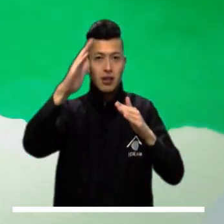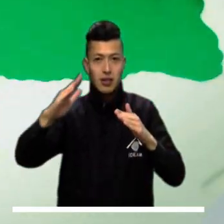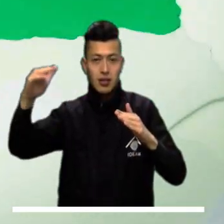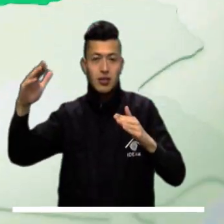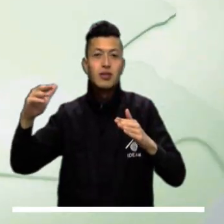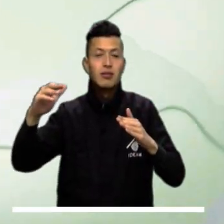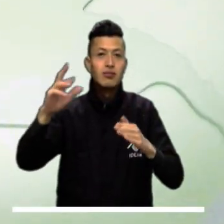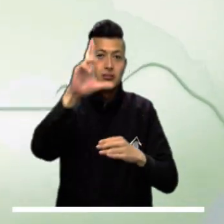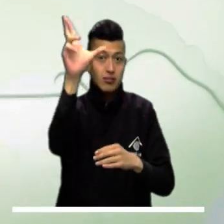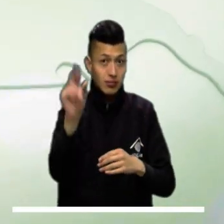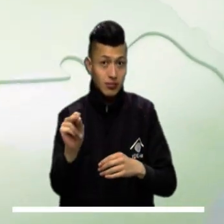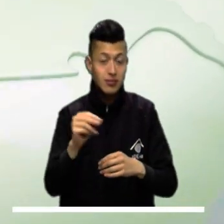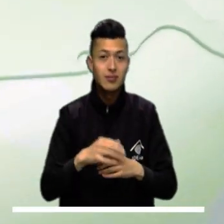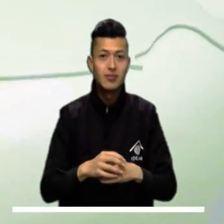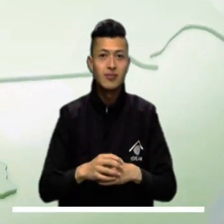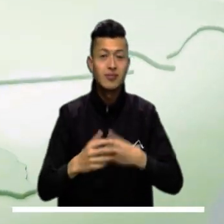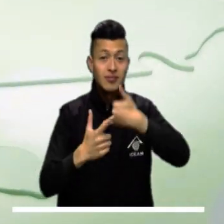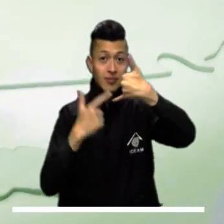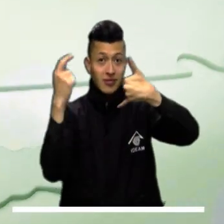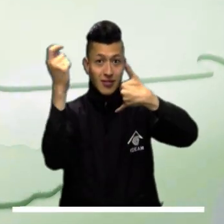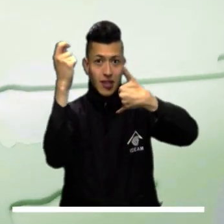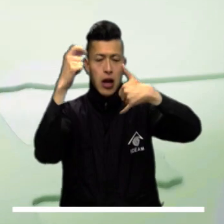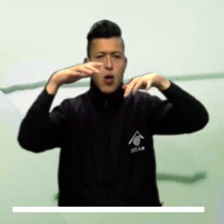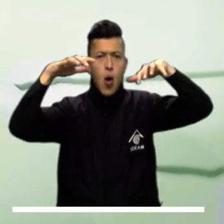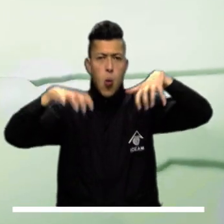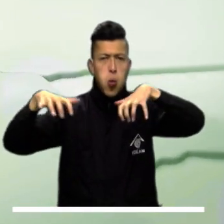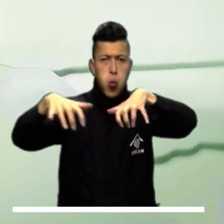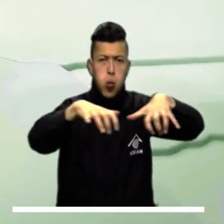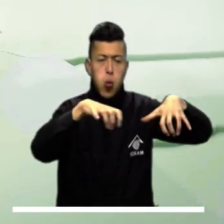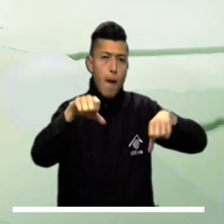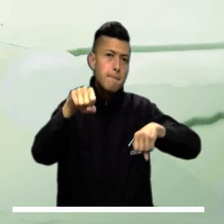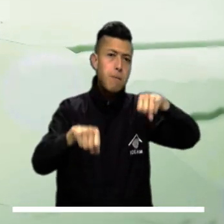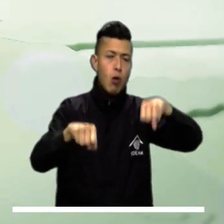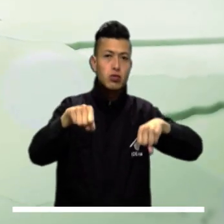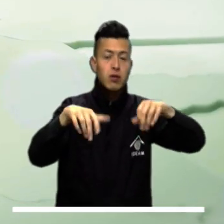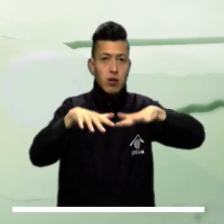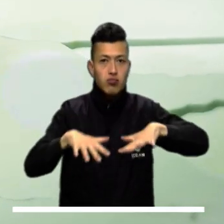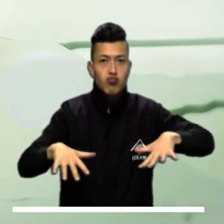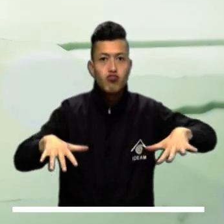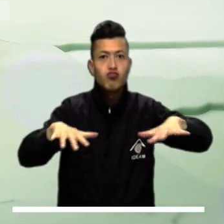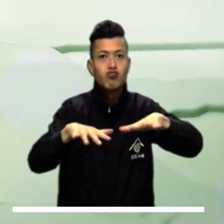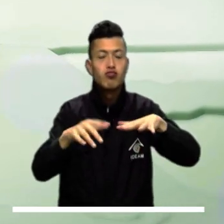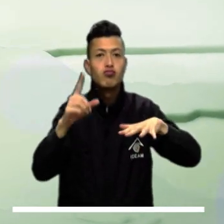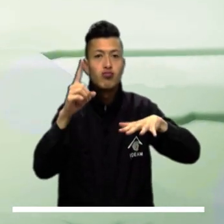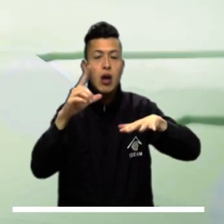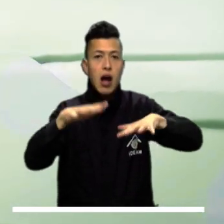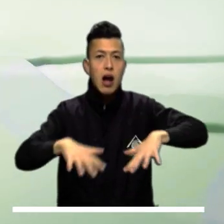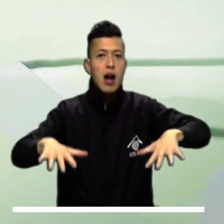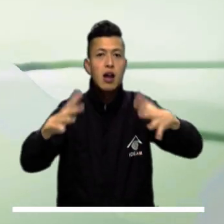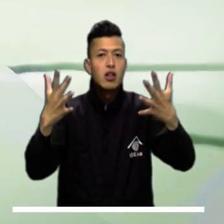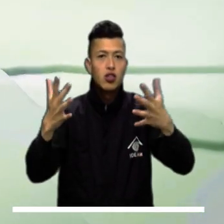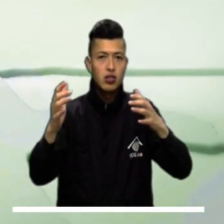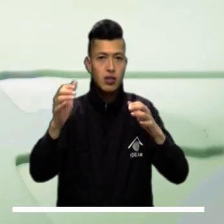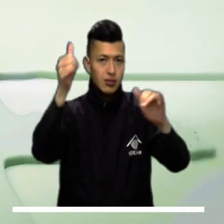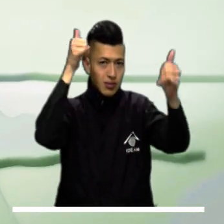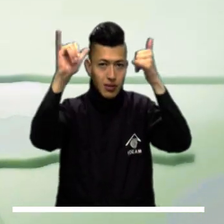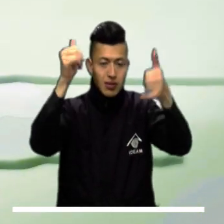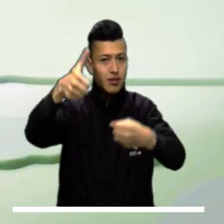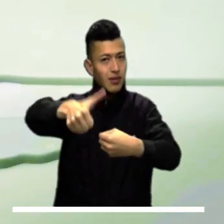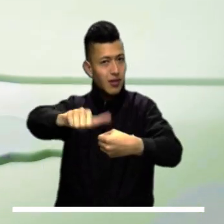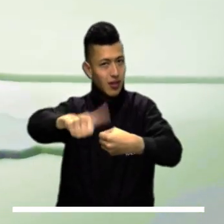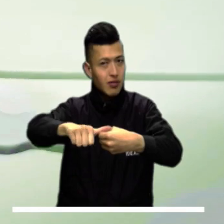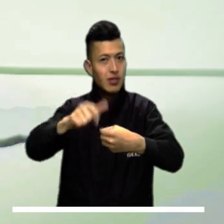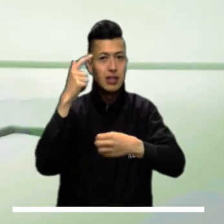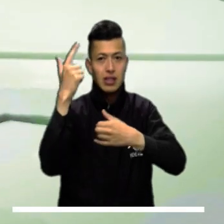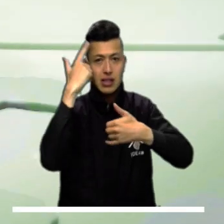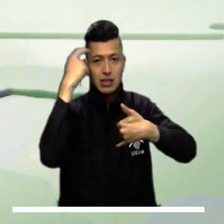de los Santanderes, Antioquia, Rizaralta. Los llanos orientales pueden presentar precipitaciones de diferente intensidad, principalmente en